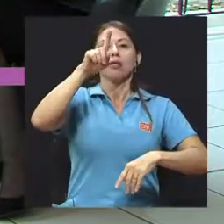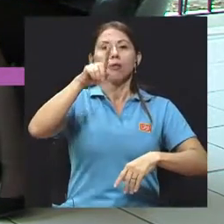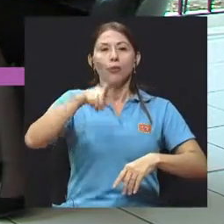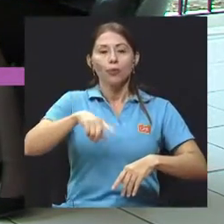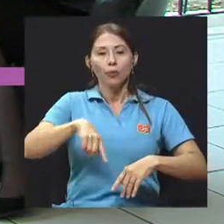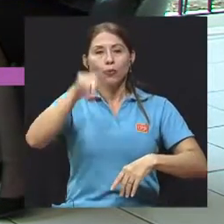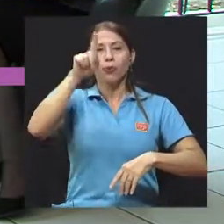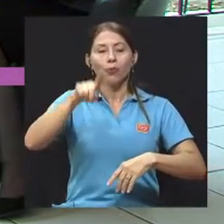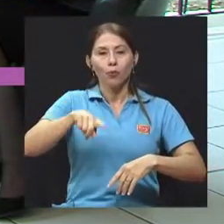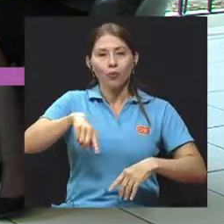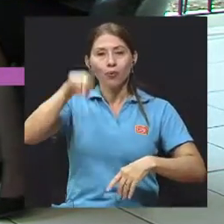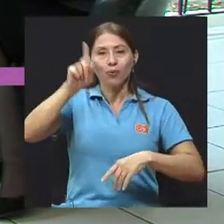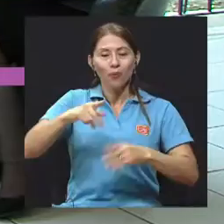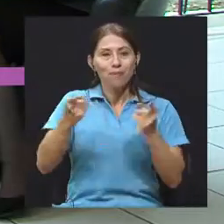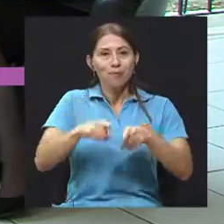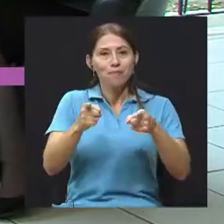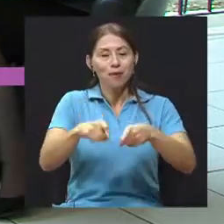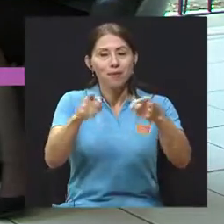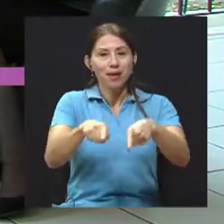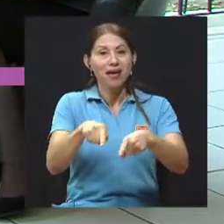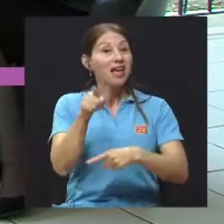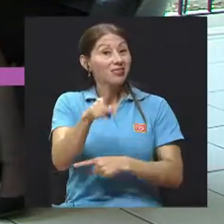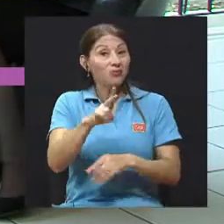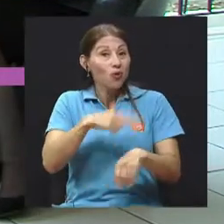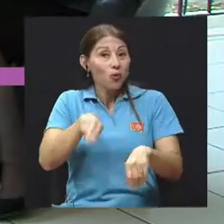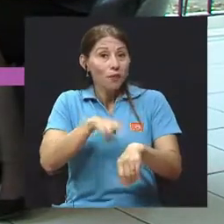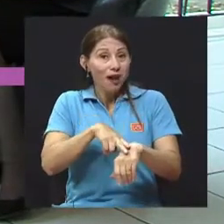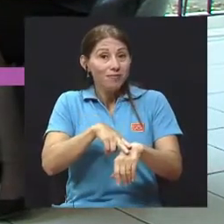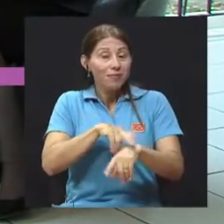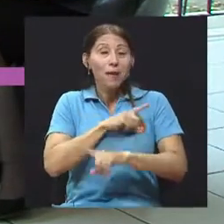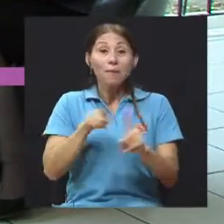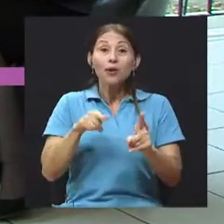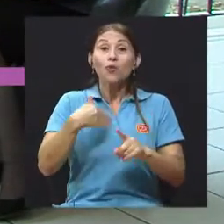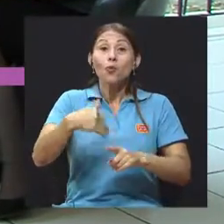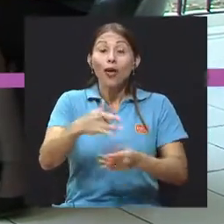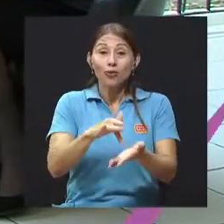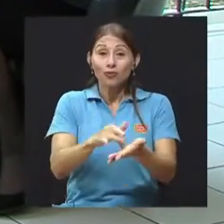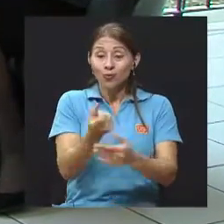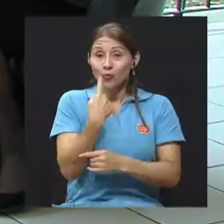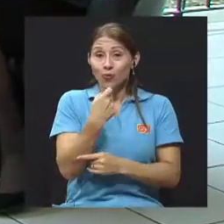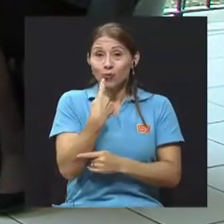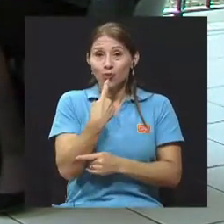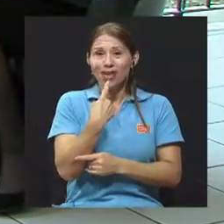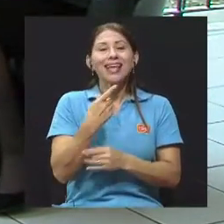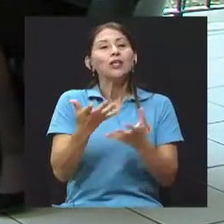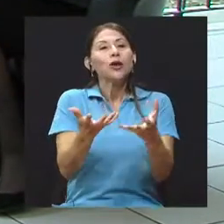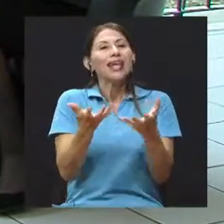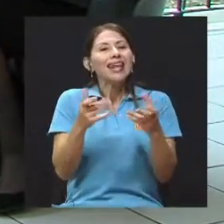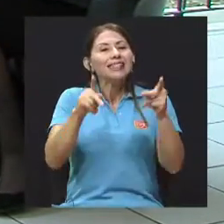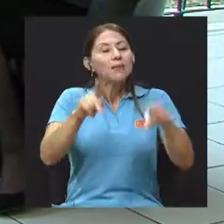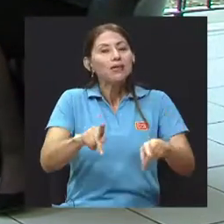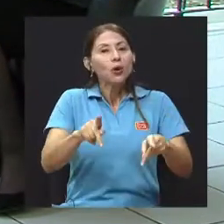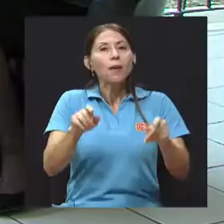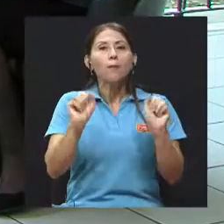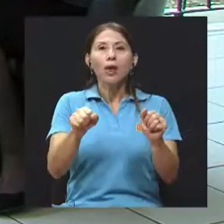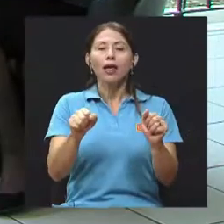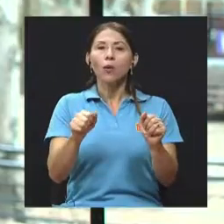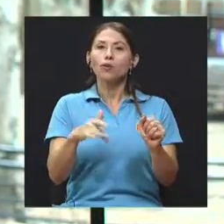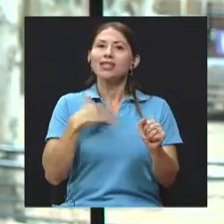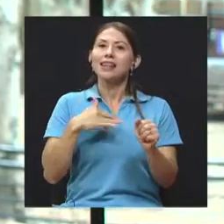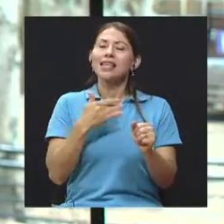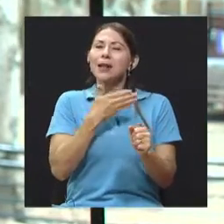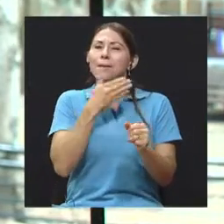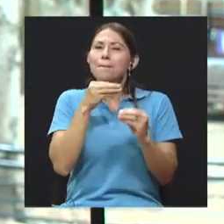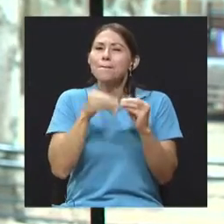Es el comportamiento normal. El tratamiento lo que busca es mantener al paciente la mayor parte del tiempo en remisión o en actividad baja de la enfermedad.